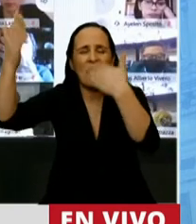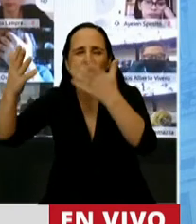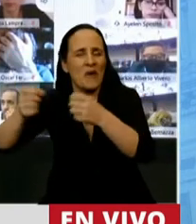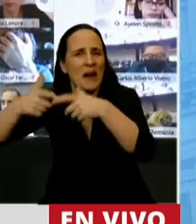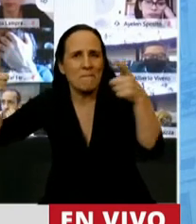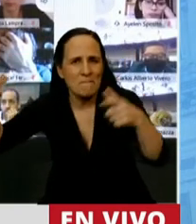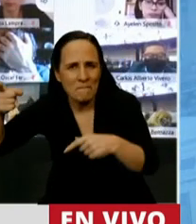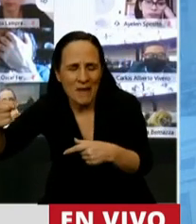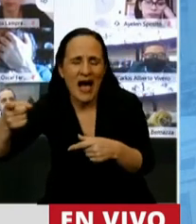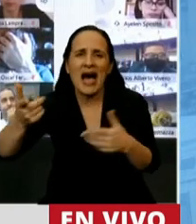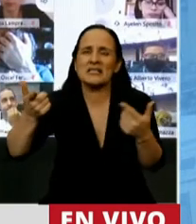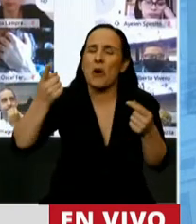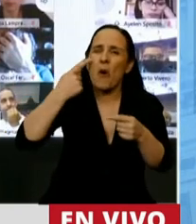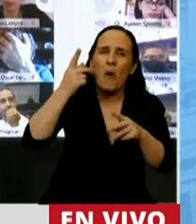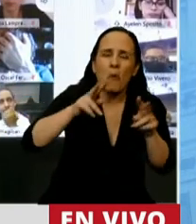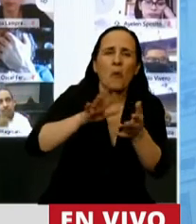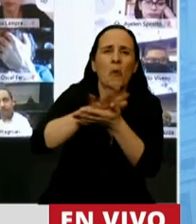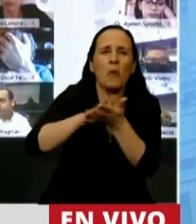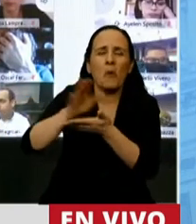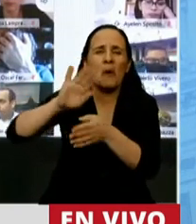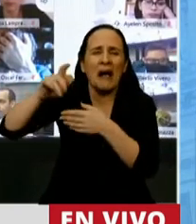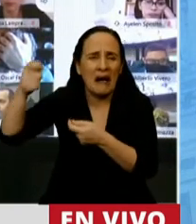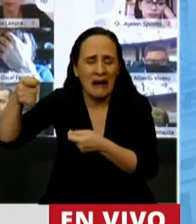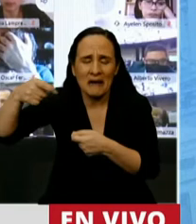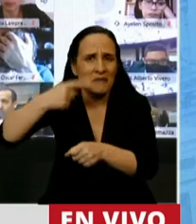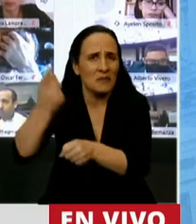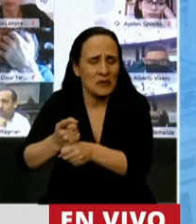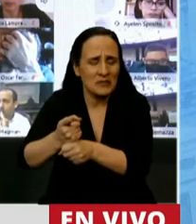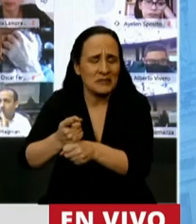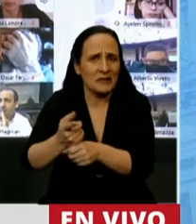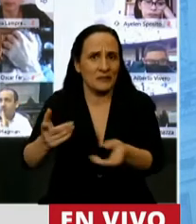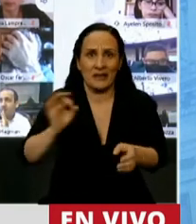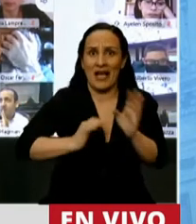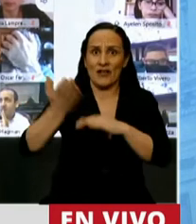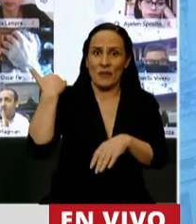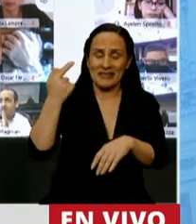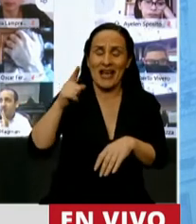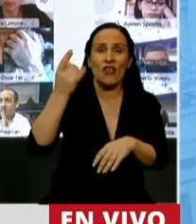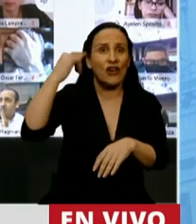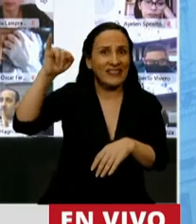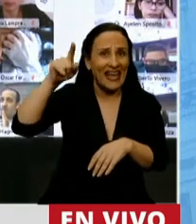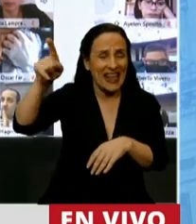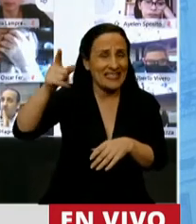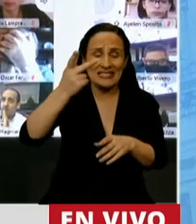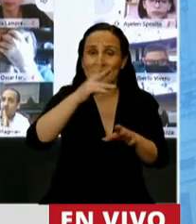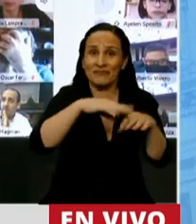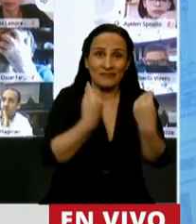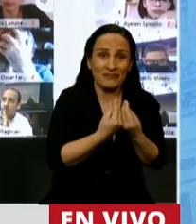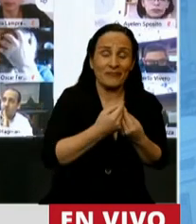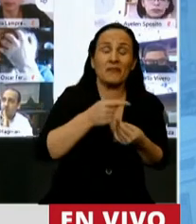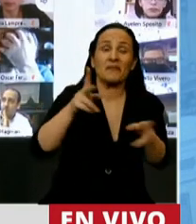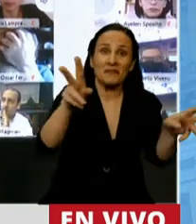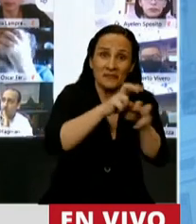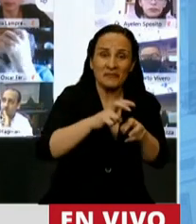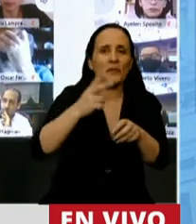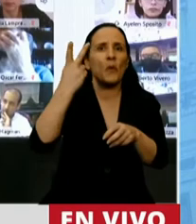la capacidad de repago de la deuda insostenible que se estaba contrayendo. En 2019 los intereses de la deuda se llevaron el 20% del total de